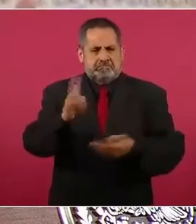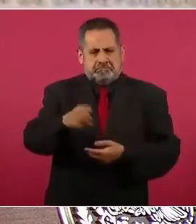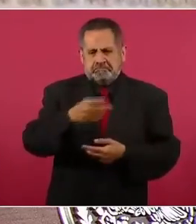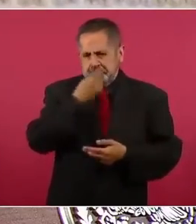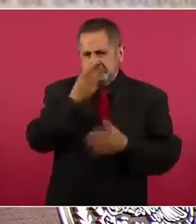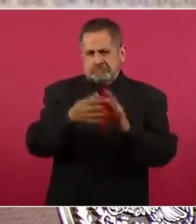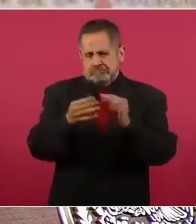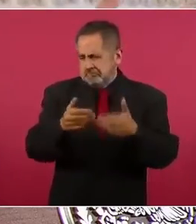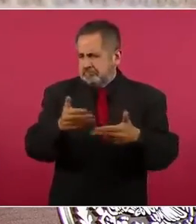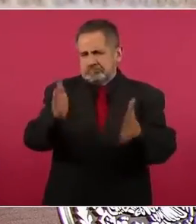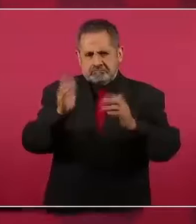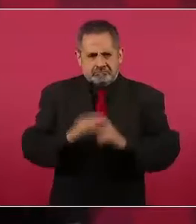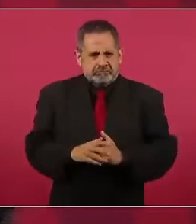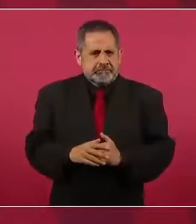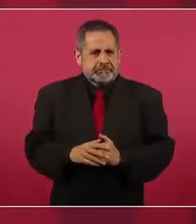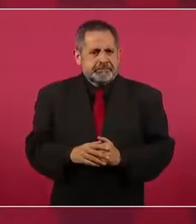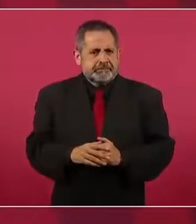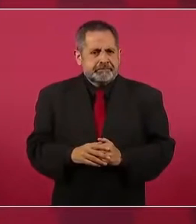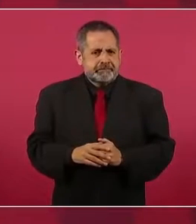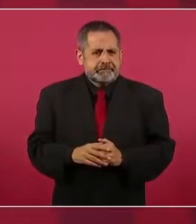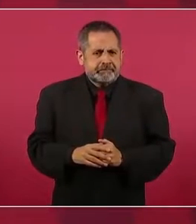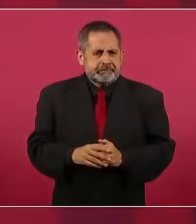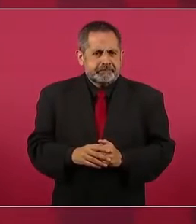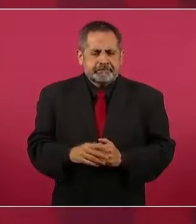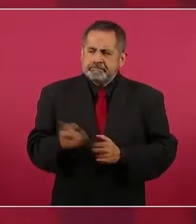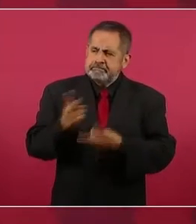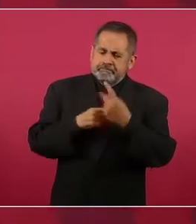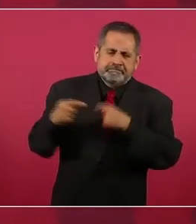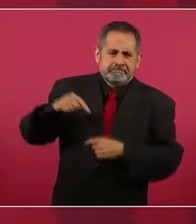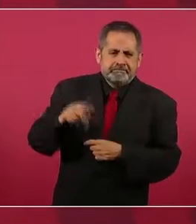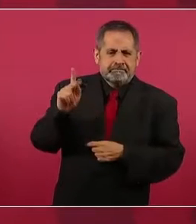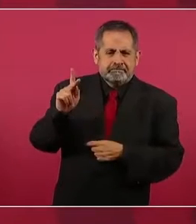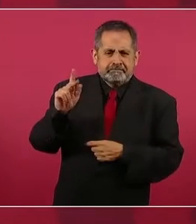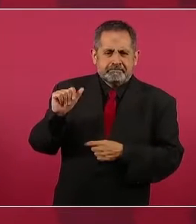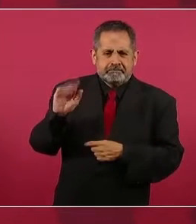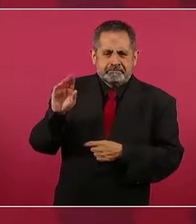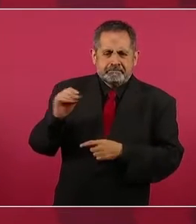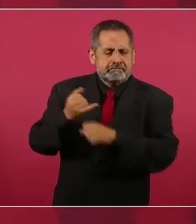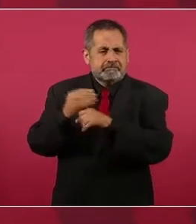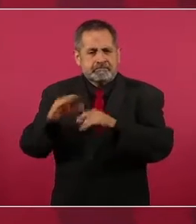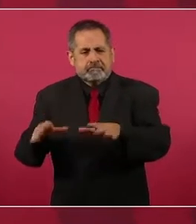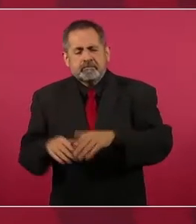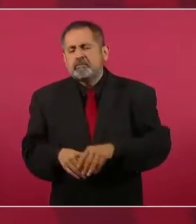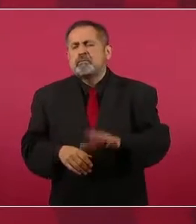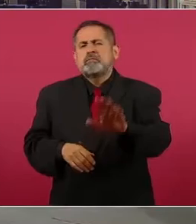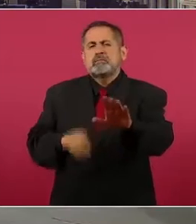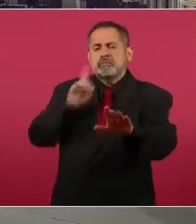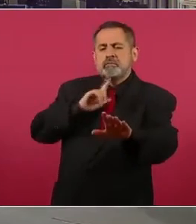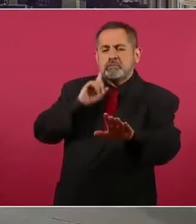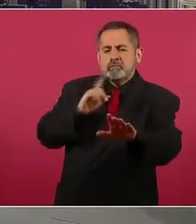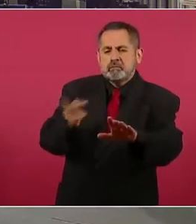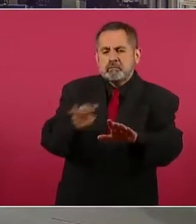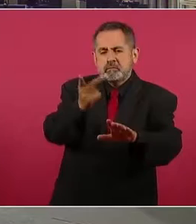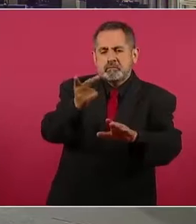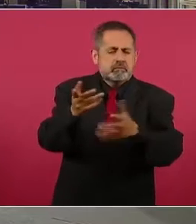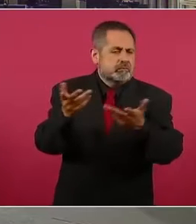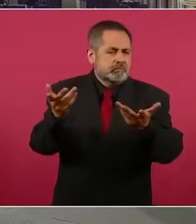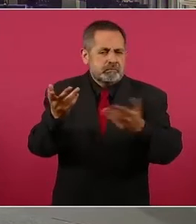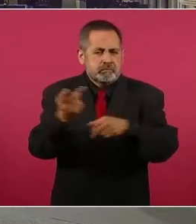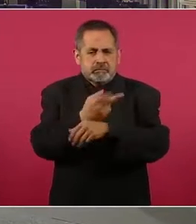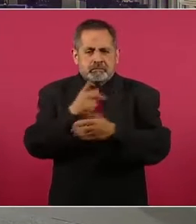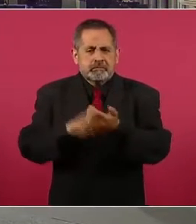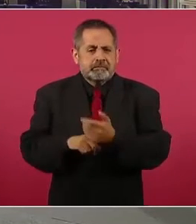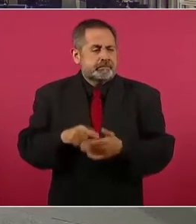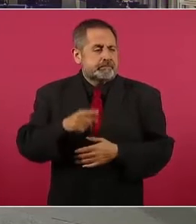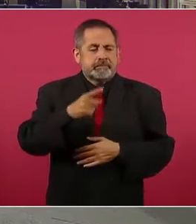eso le dije, vamos a que venga Pablo aquí, informe. Pero no es una especie, bueno, que responde ante el hecho de que